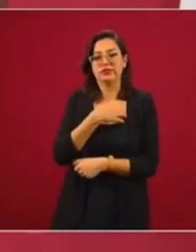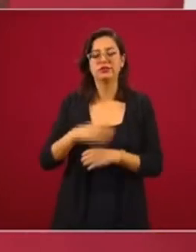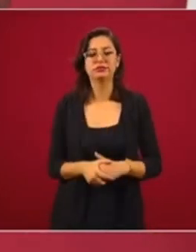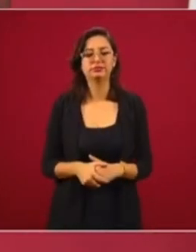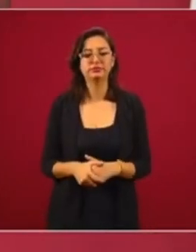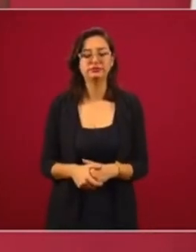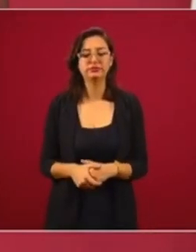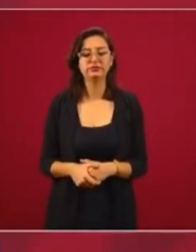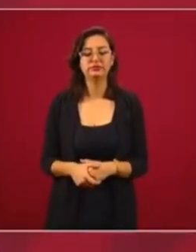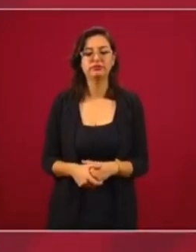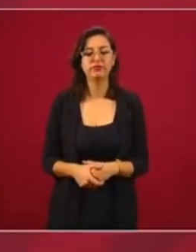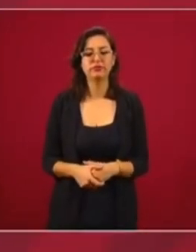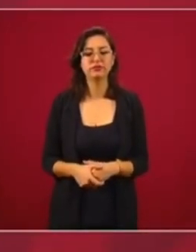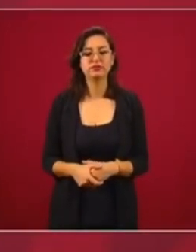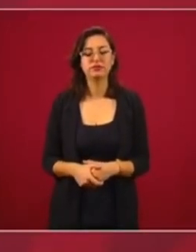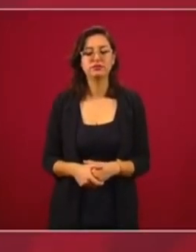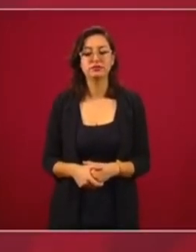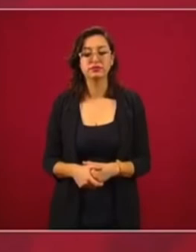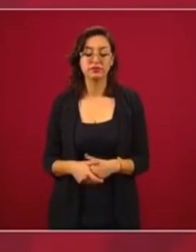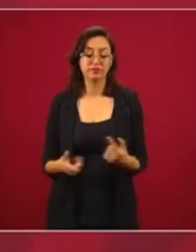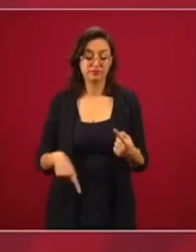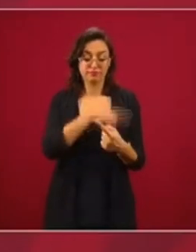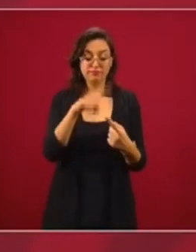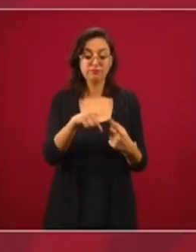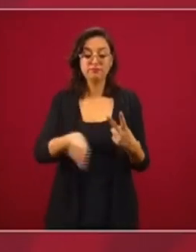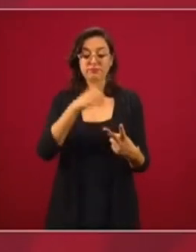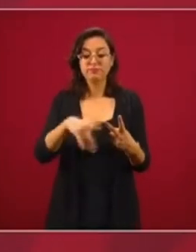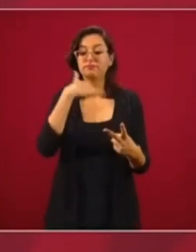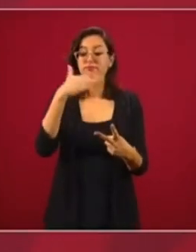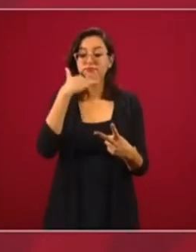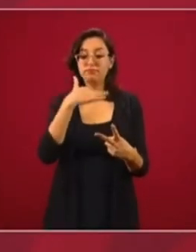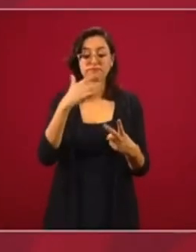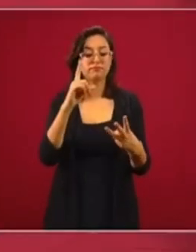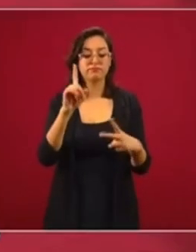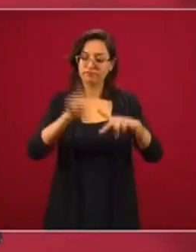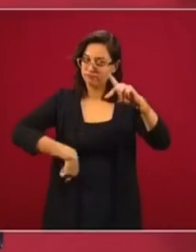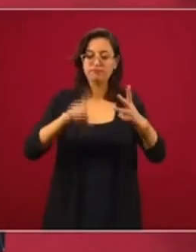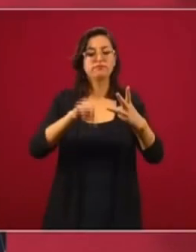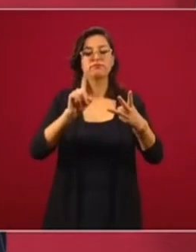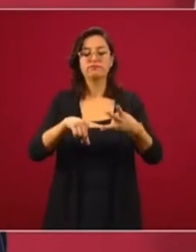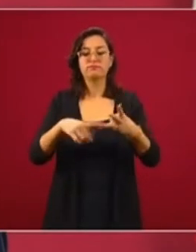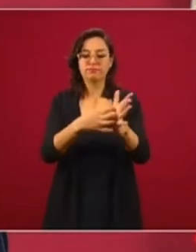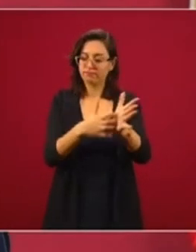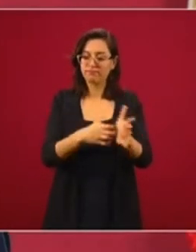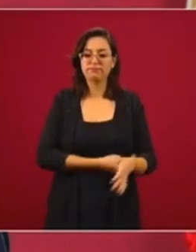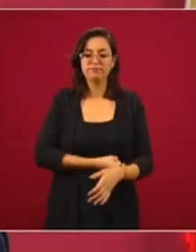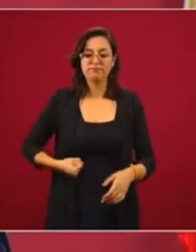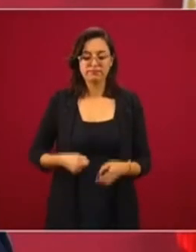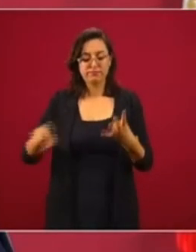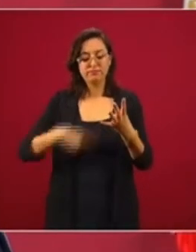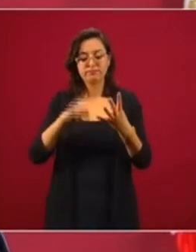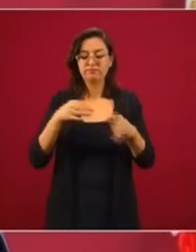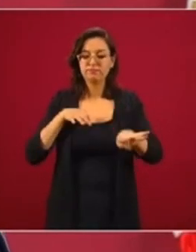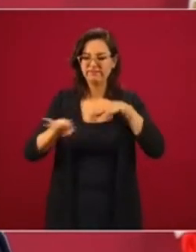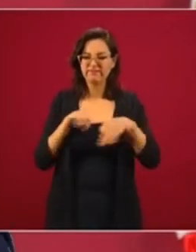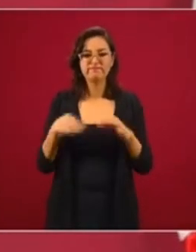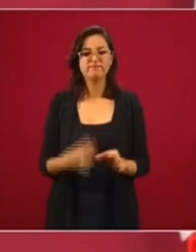Eso, más el combate a la corrupción, la austeridad, la eficiencia.